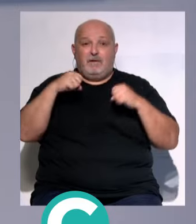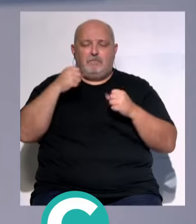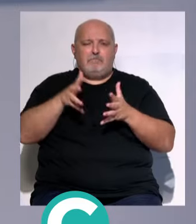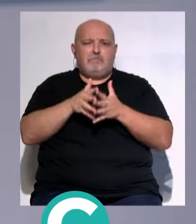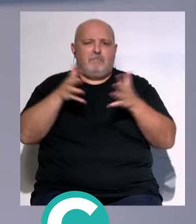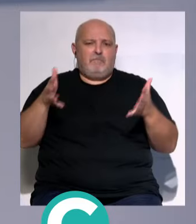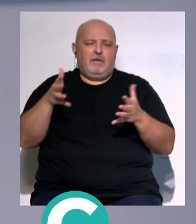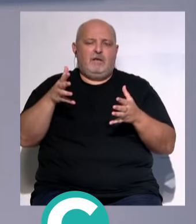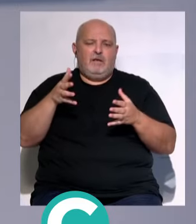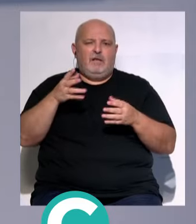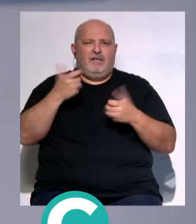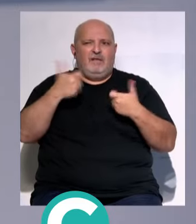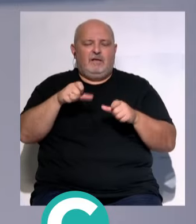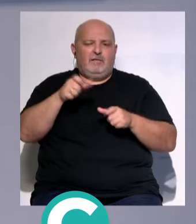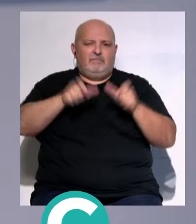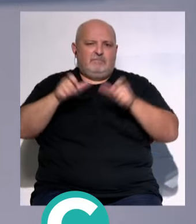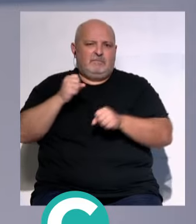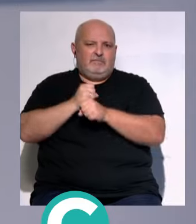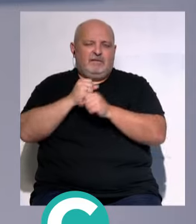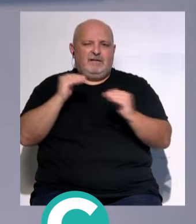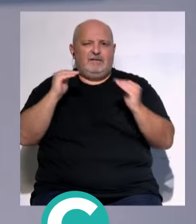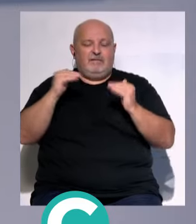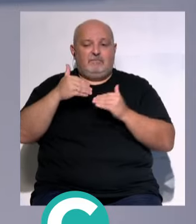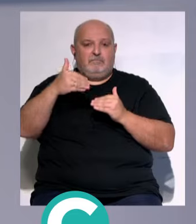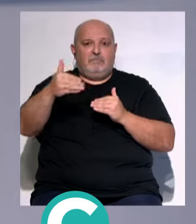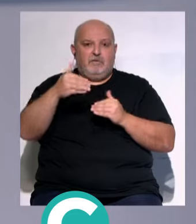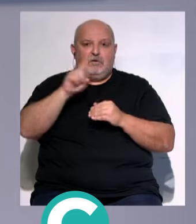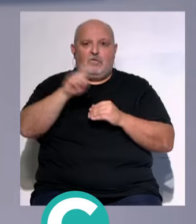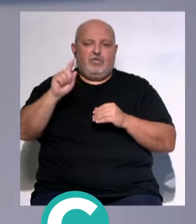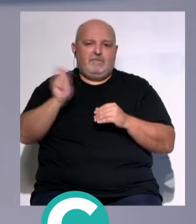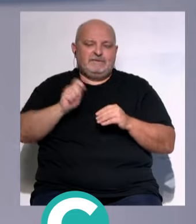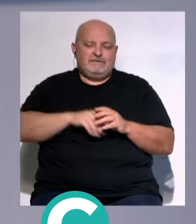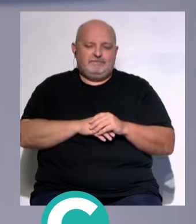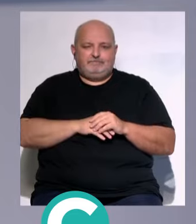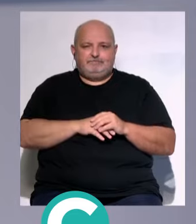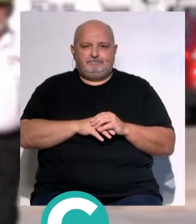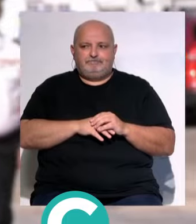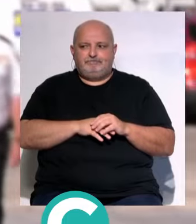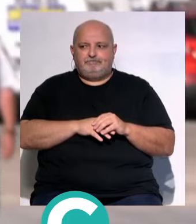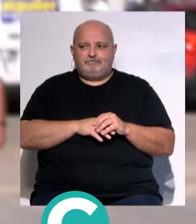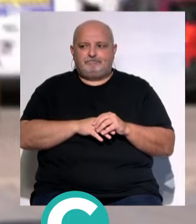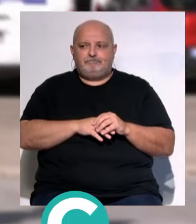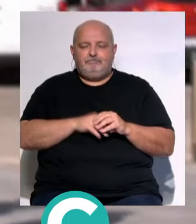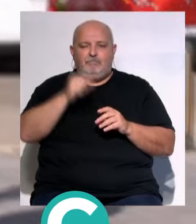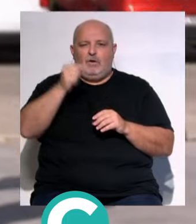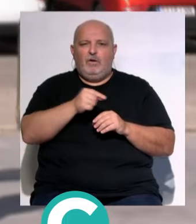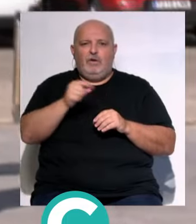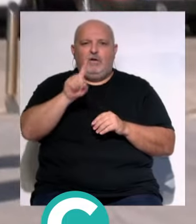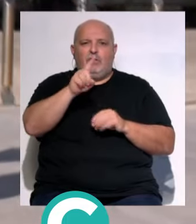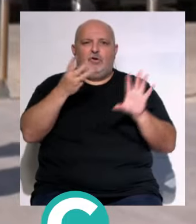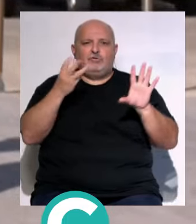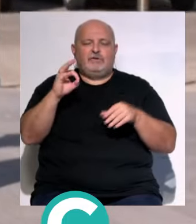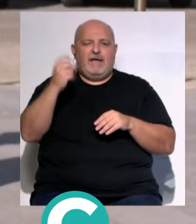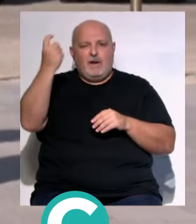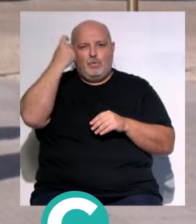incrementar las dotaciones de personal... ...durante los próximos 11 meses. Un total de 180